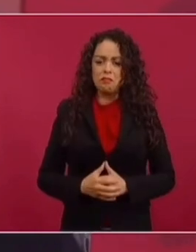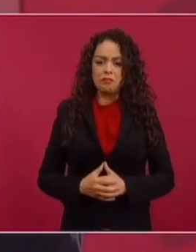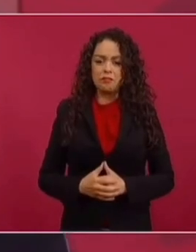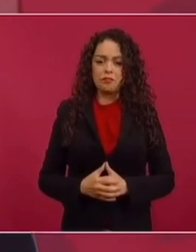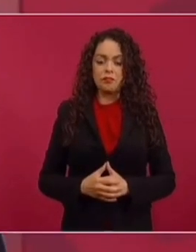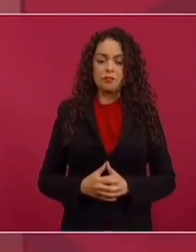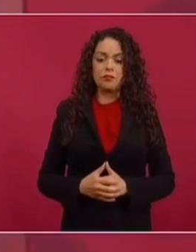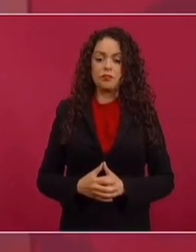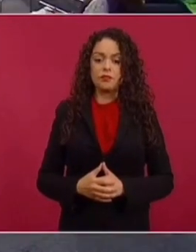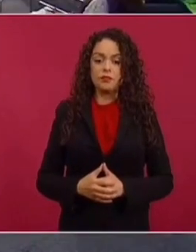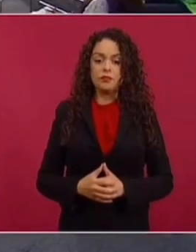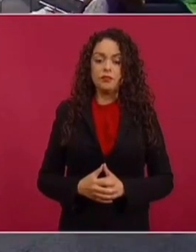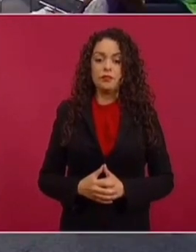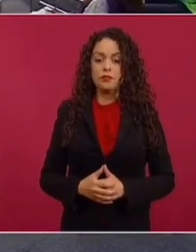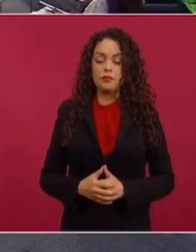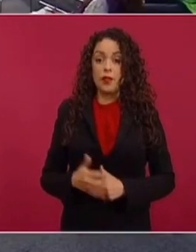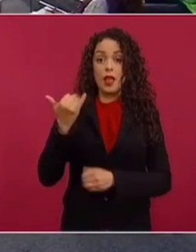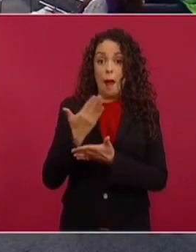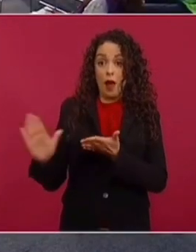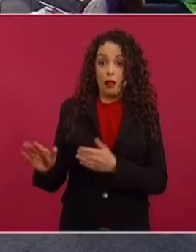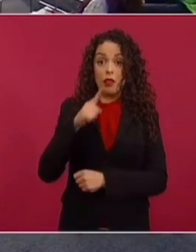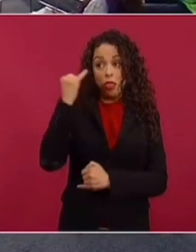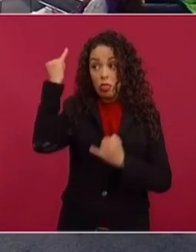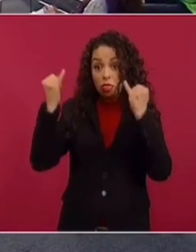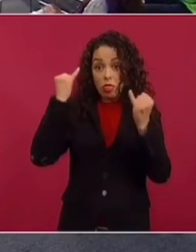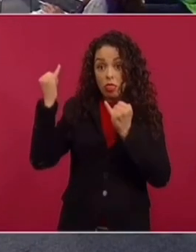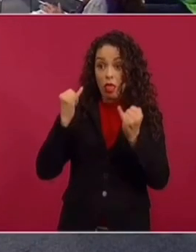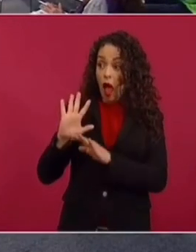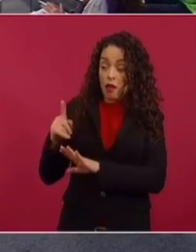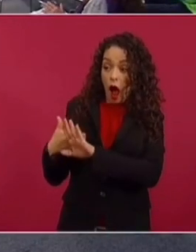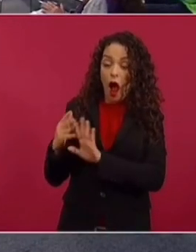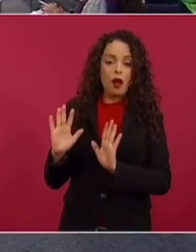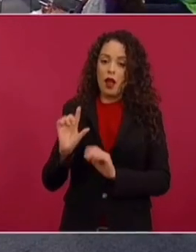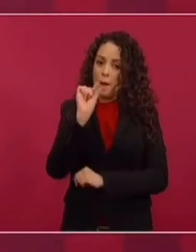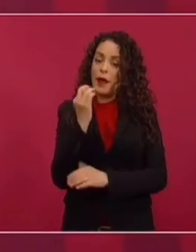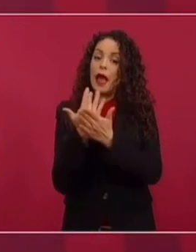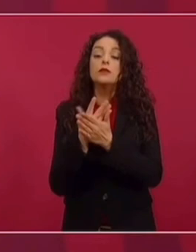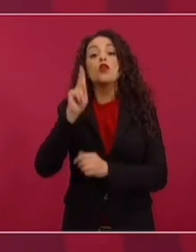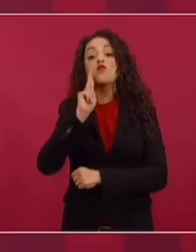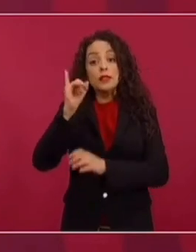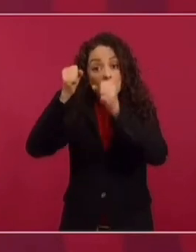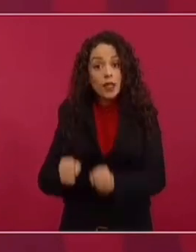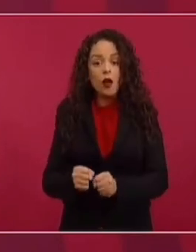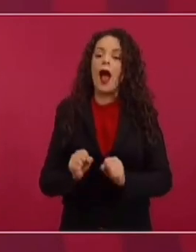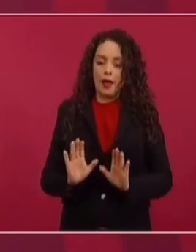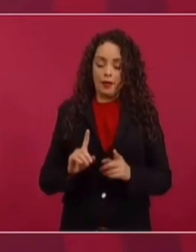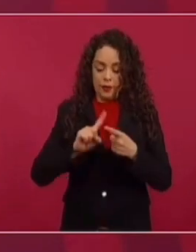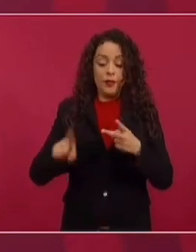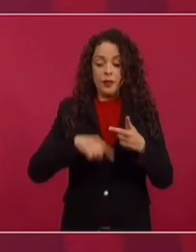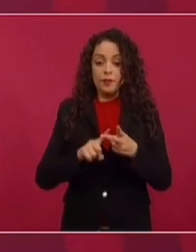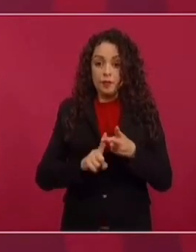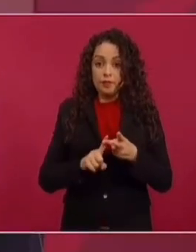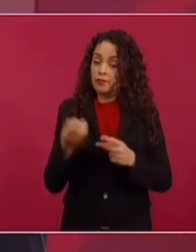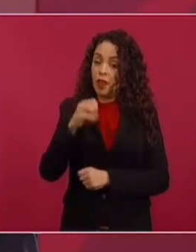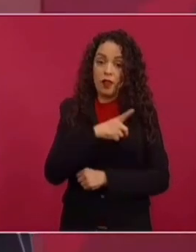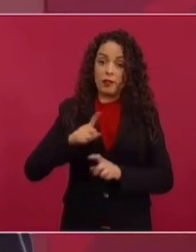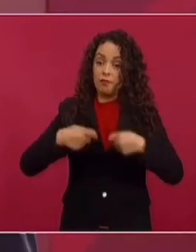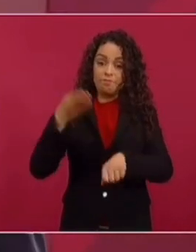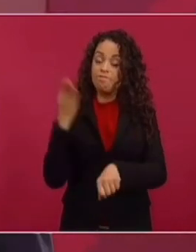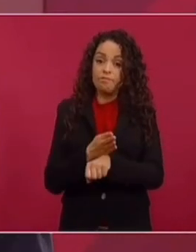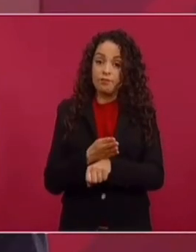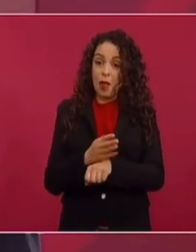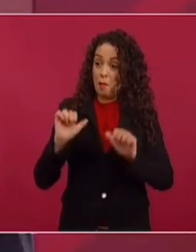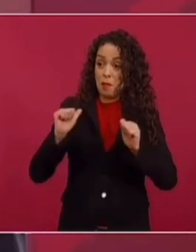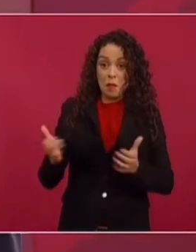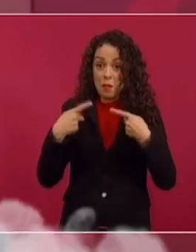se le puede juzgar sumariamente. No puede haber projeción sumario, o se tiene que probar, primer. Y segundo, no debe de haber impunidad para nadie.